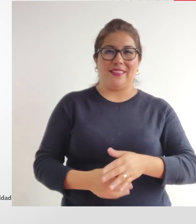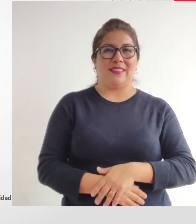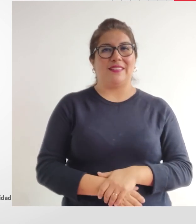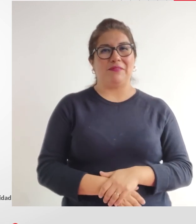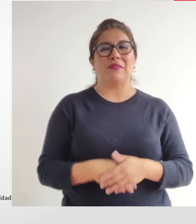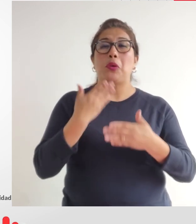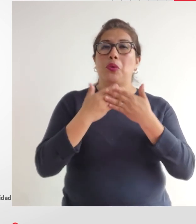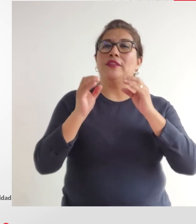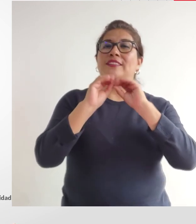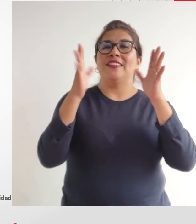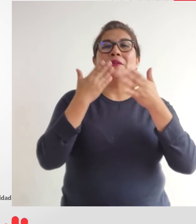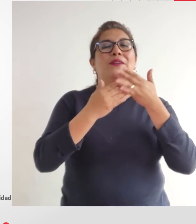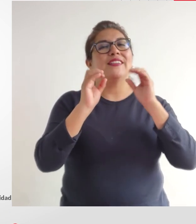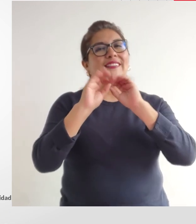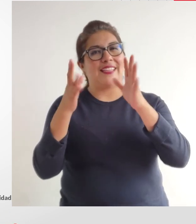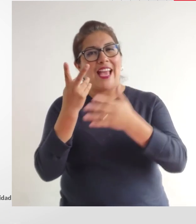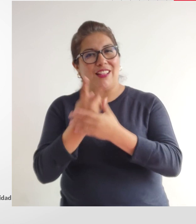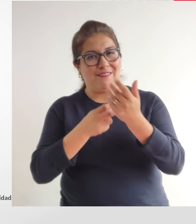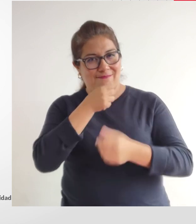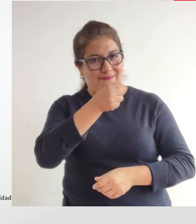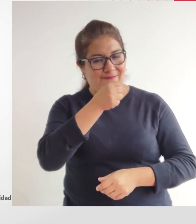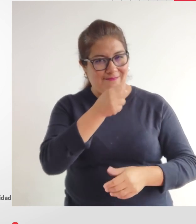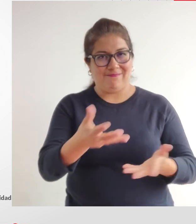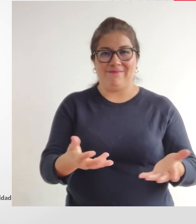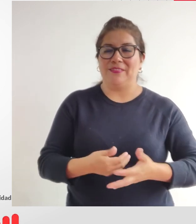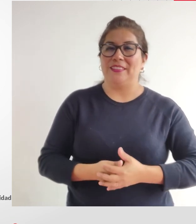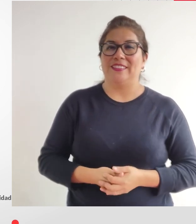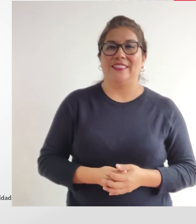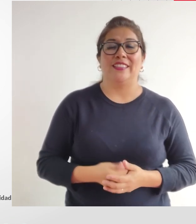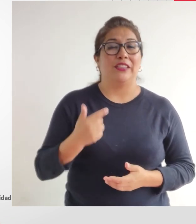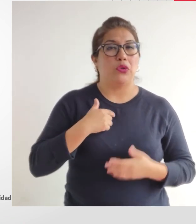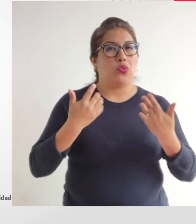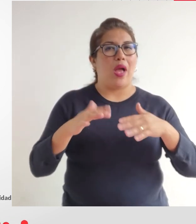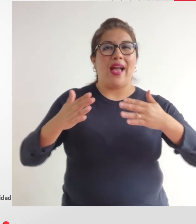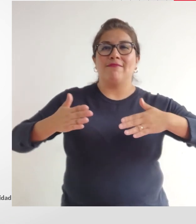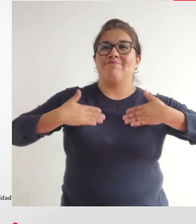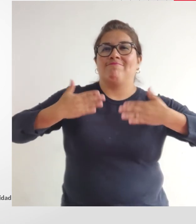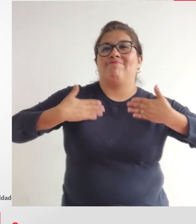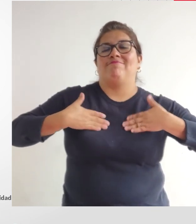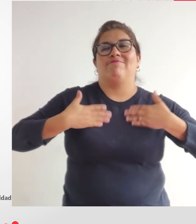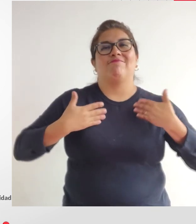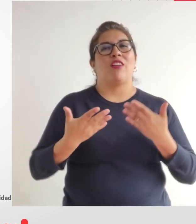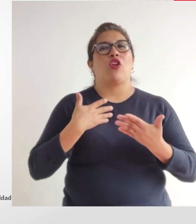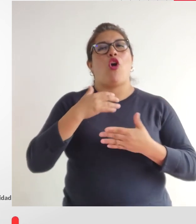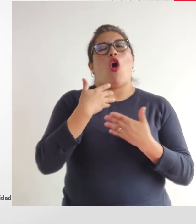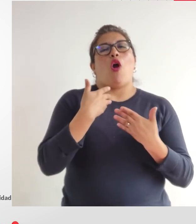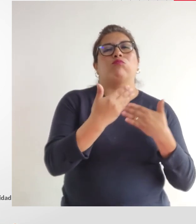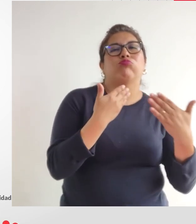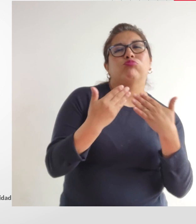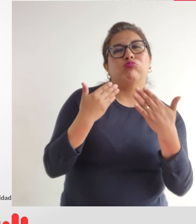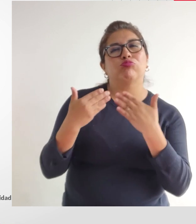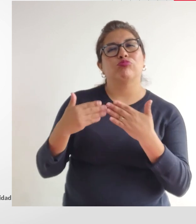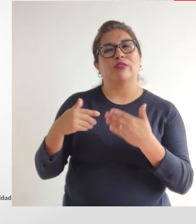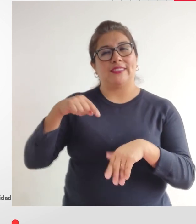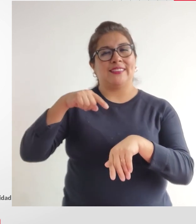presidente Muy buenos días Vilma muy buenos días Enrique muy contento de estar compartiendo estos minutos con